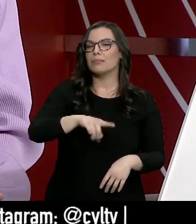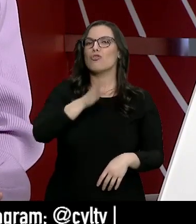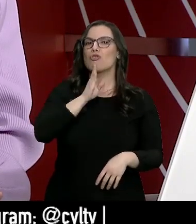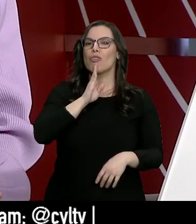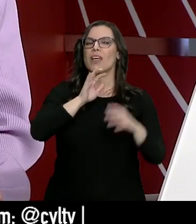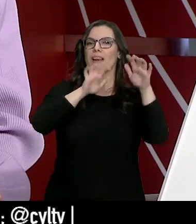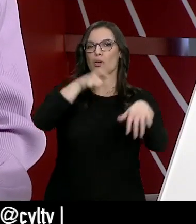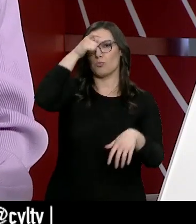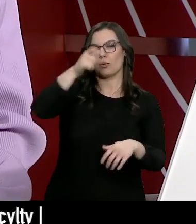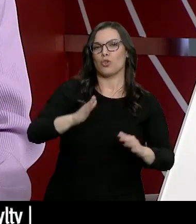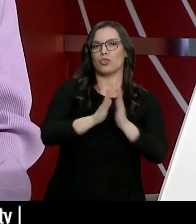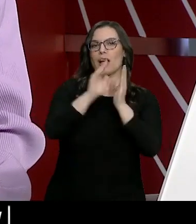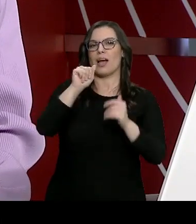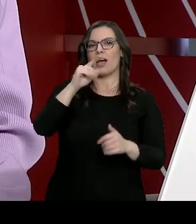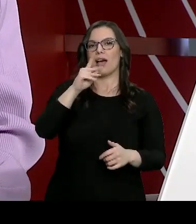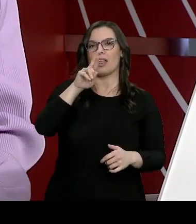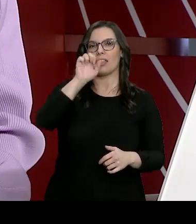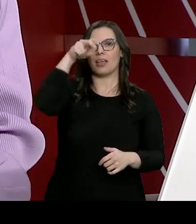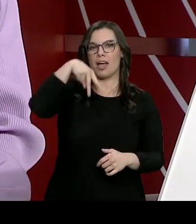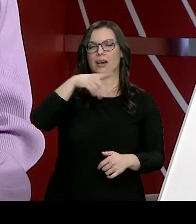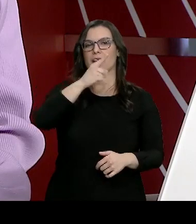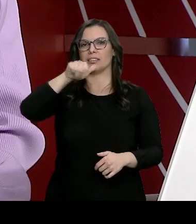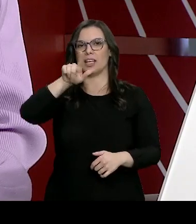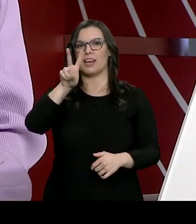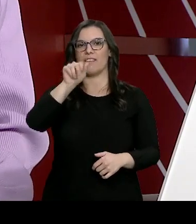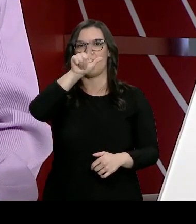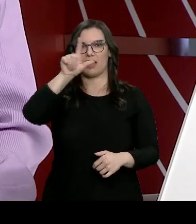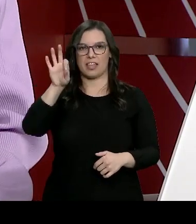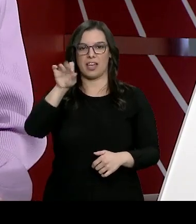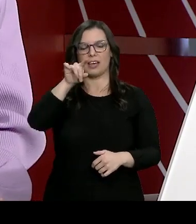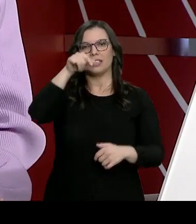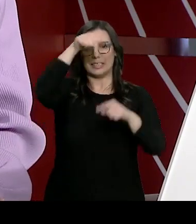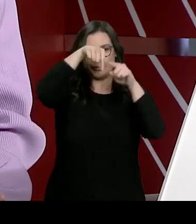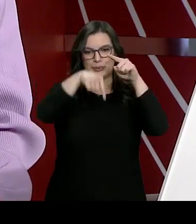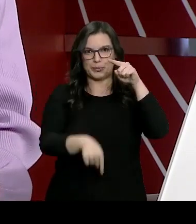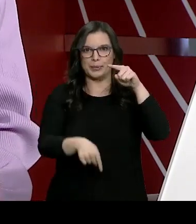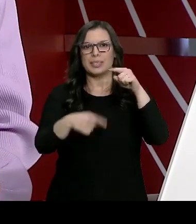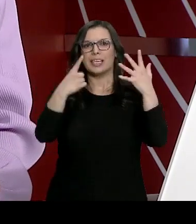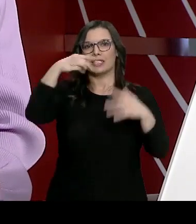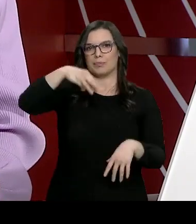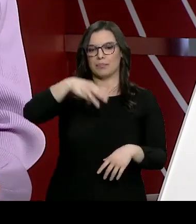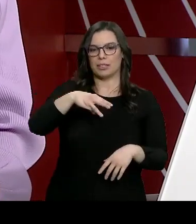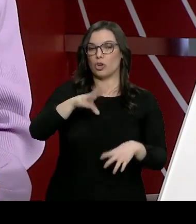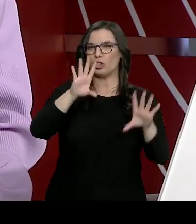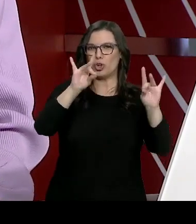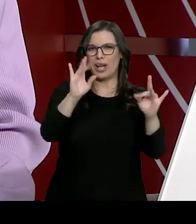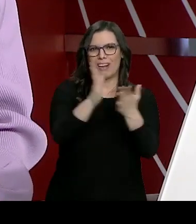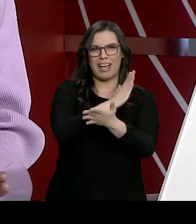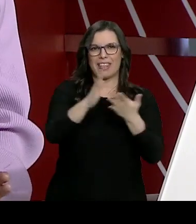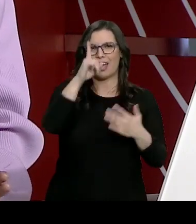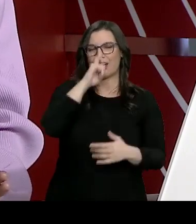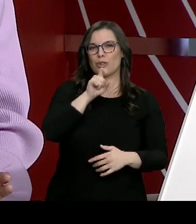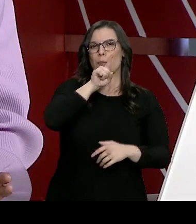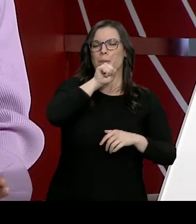en San Adrián del Valle. Tiene 6.000 metros excavados en la tierra y está intacta desde 1918 con sus